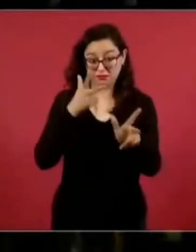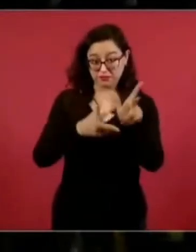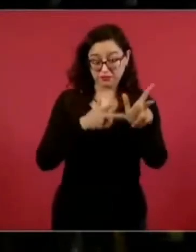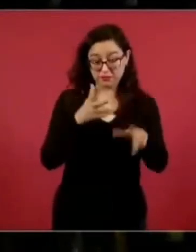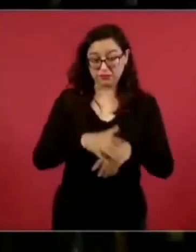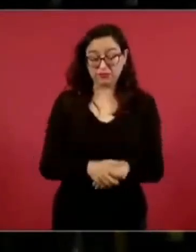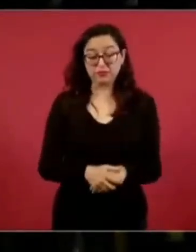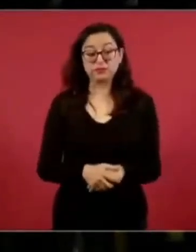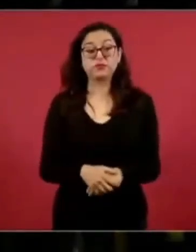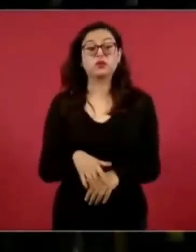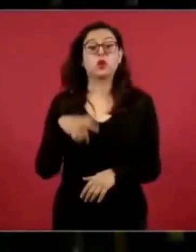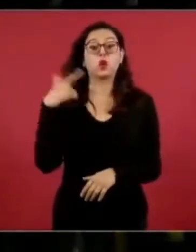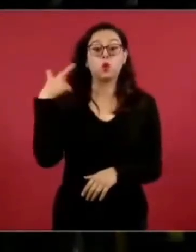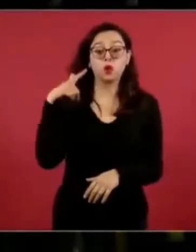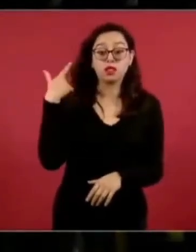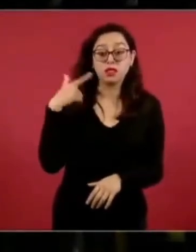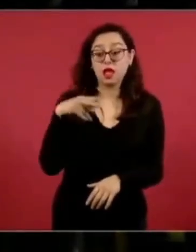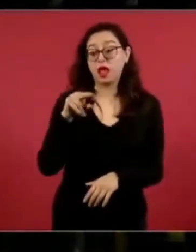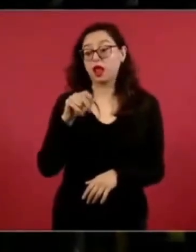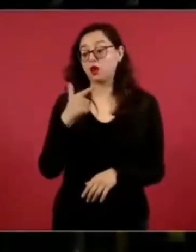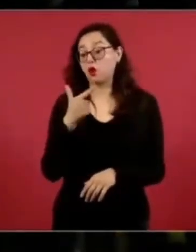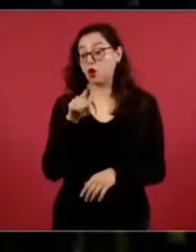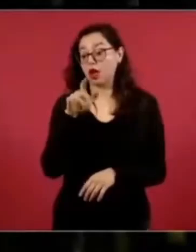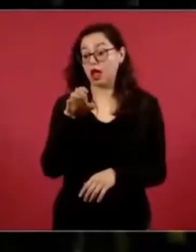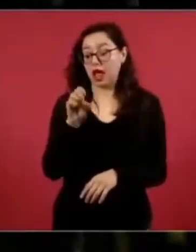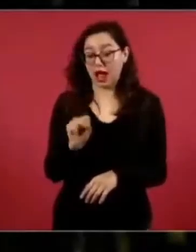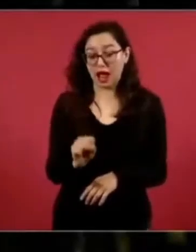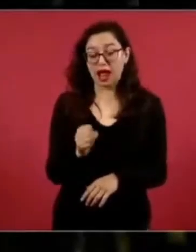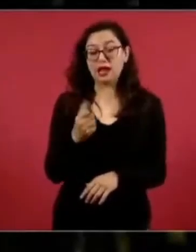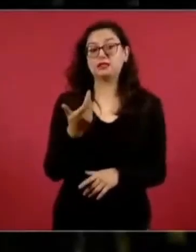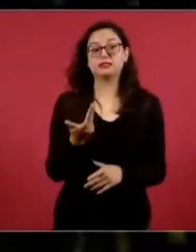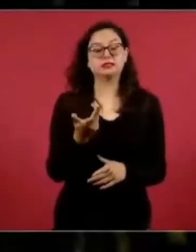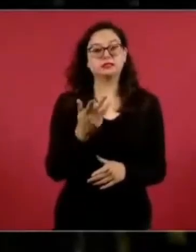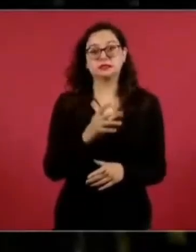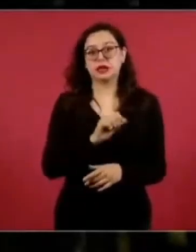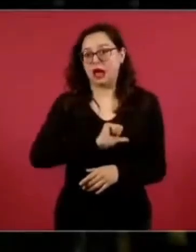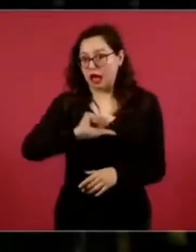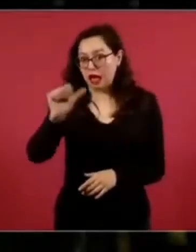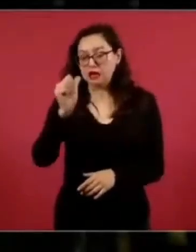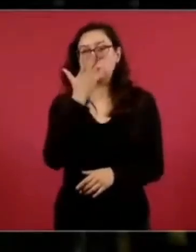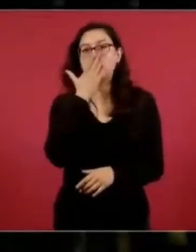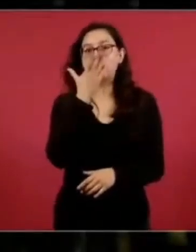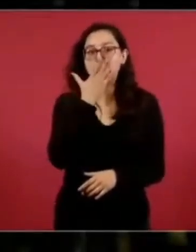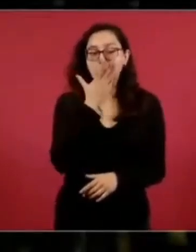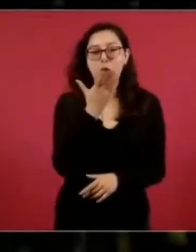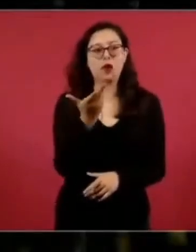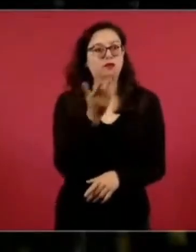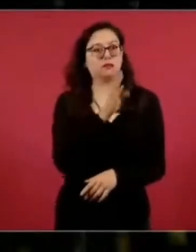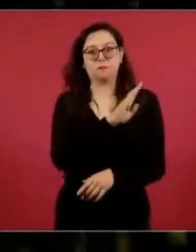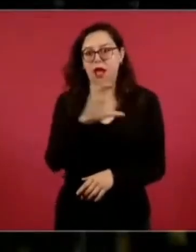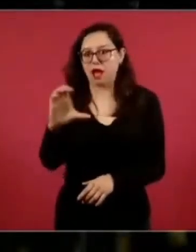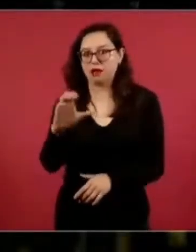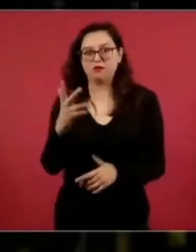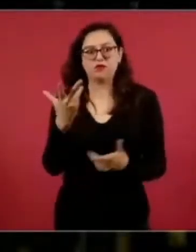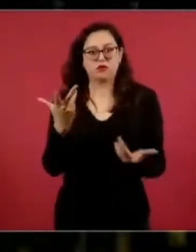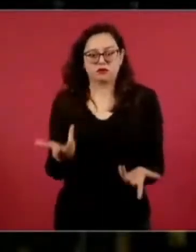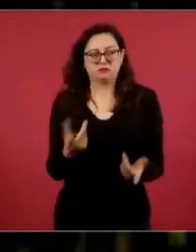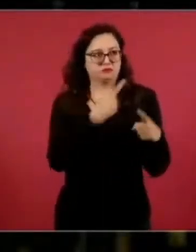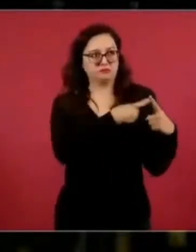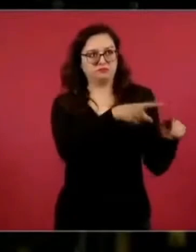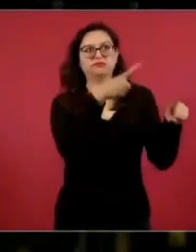ruta de Guadalajara-Nogales-Mexicali, que abarcaría a Sonora, Baja California, los estados que represento.